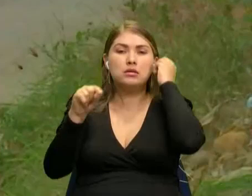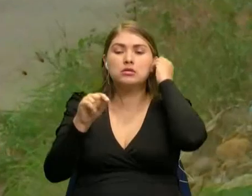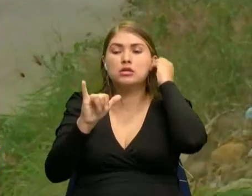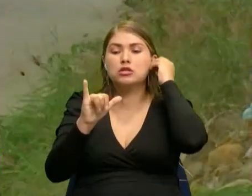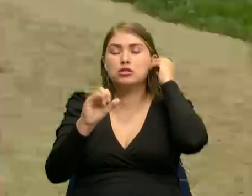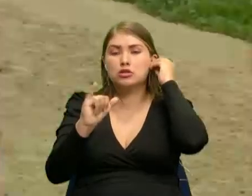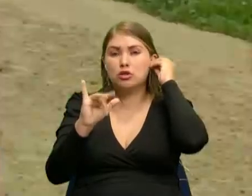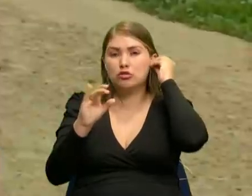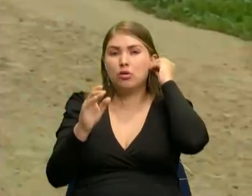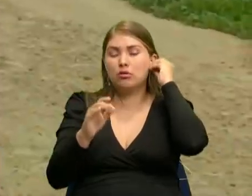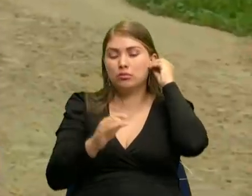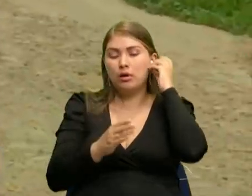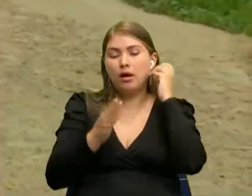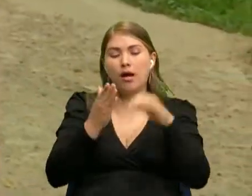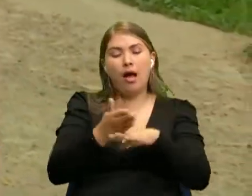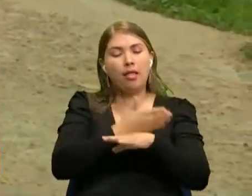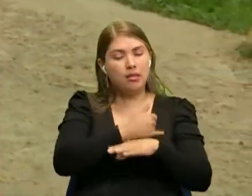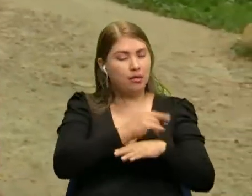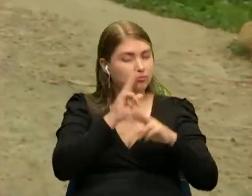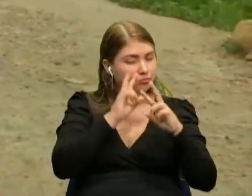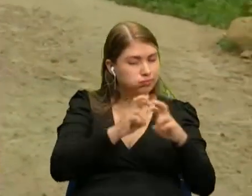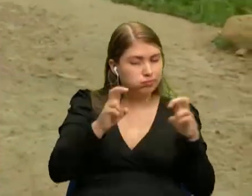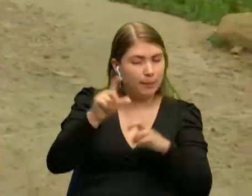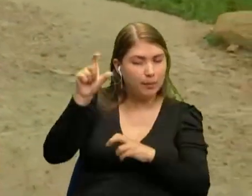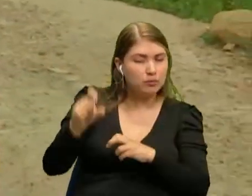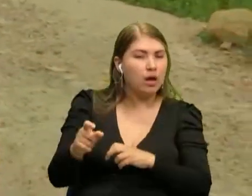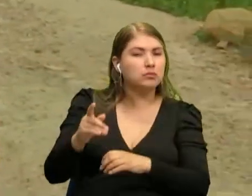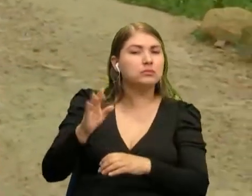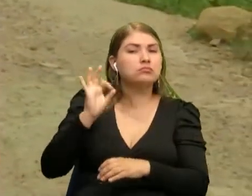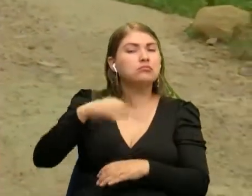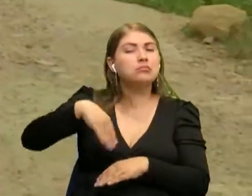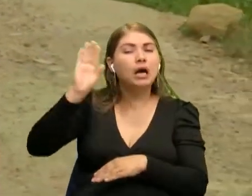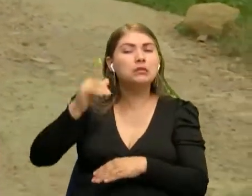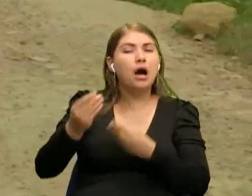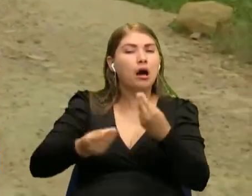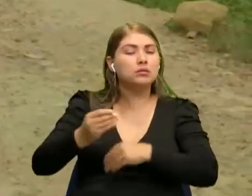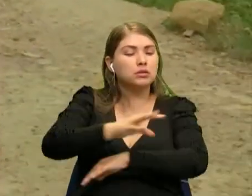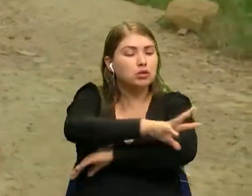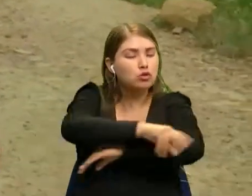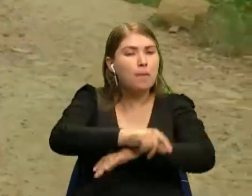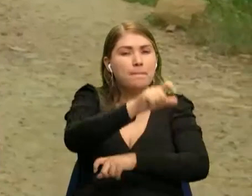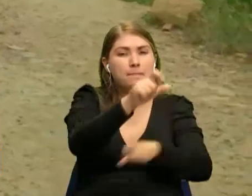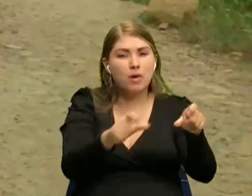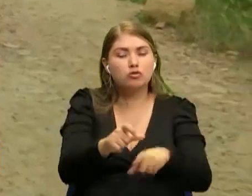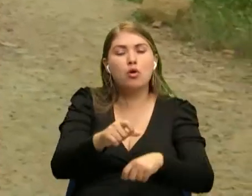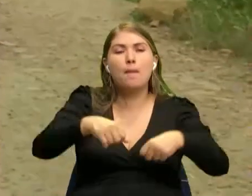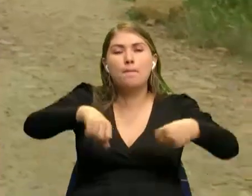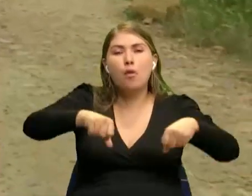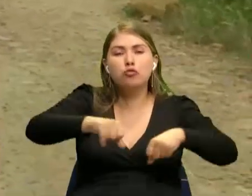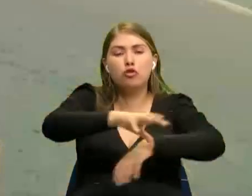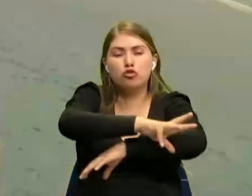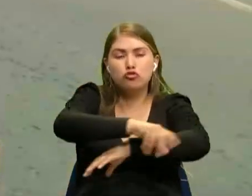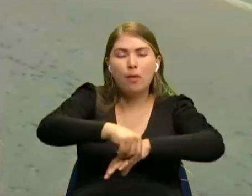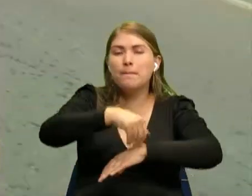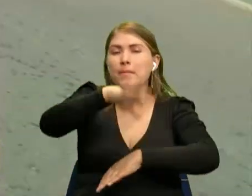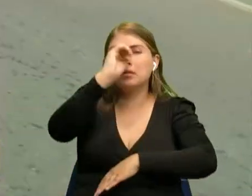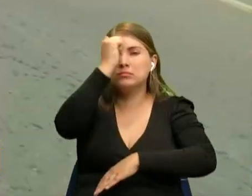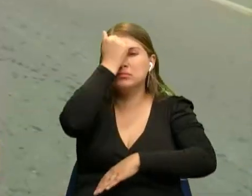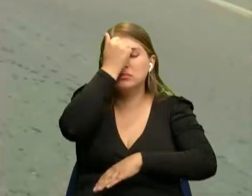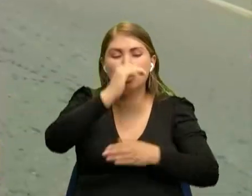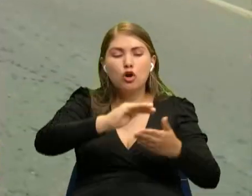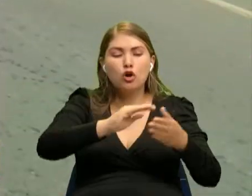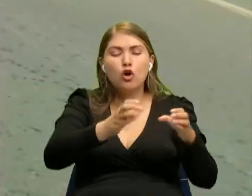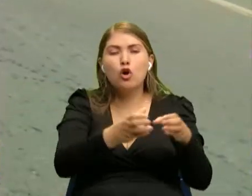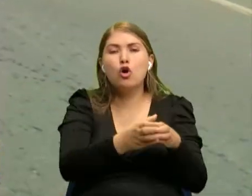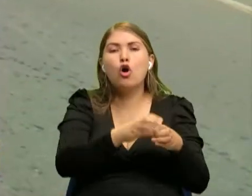investigada por diferentes delitos, entre esos principalmente hurto a personas y hurto a motocicletas, principalmente en la Comuna 7 y Comuna